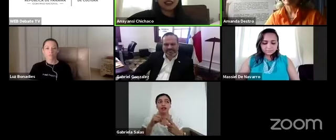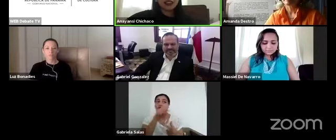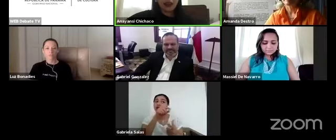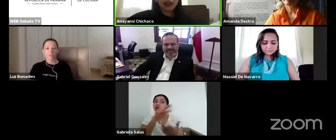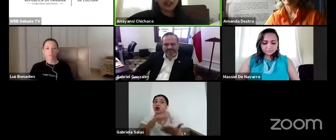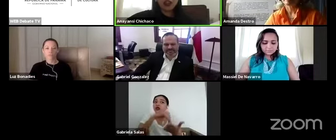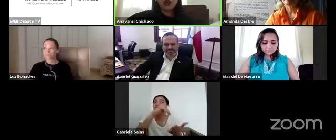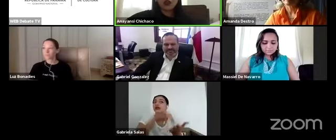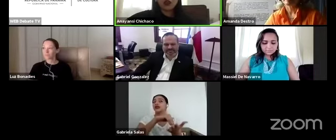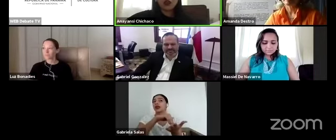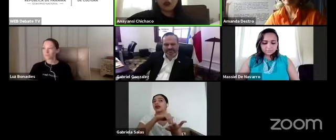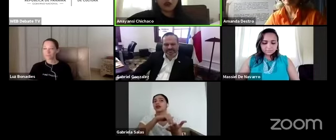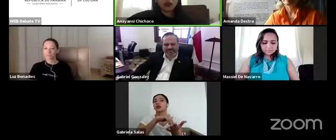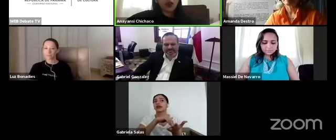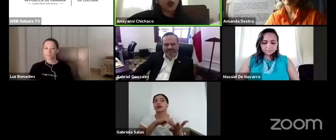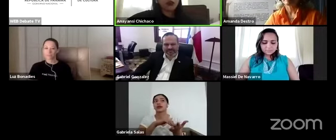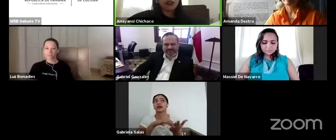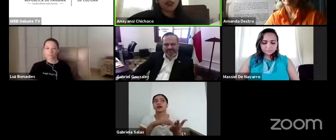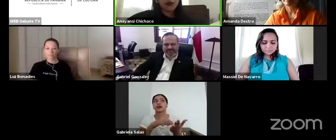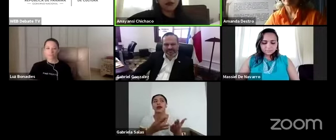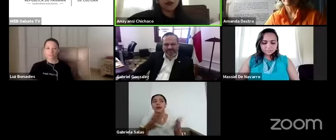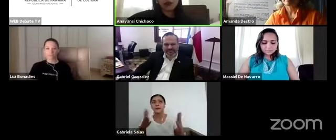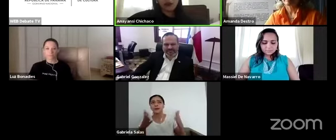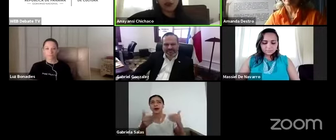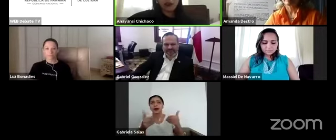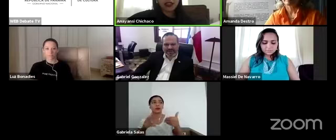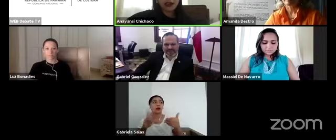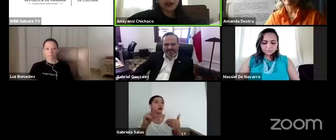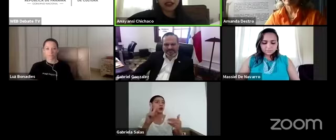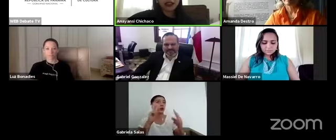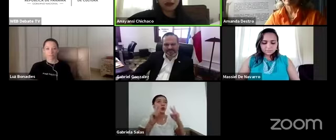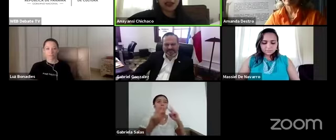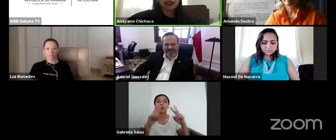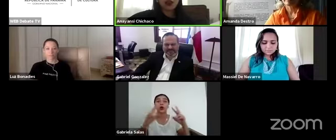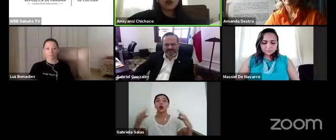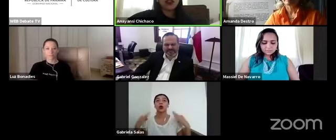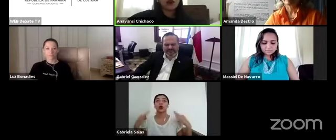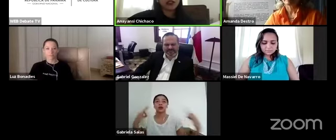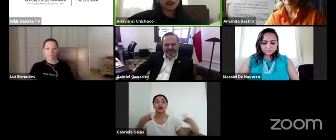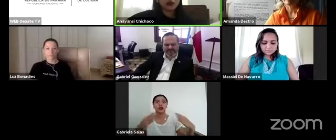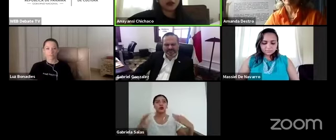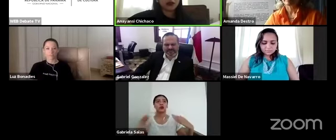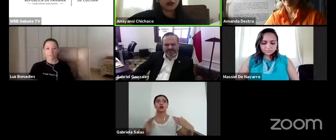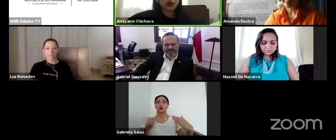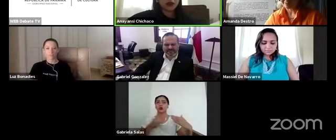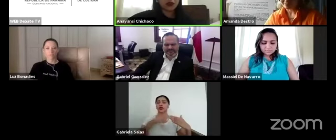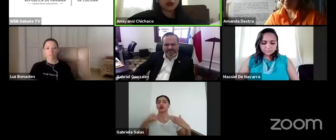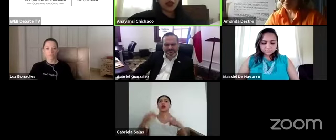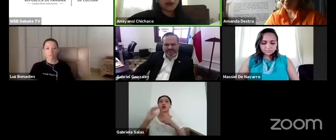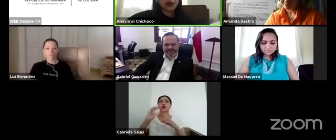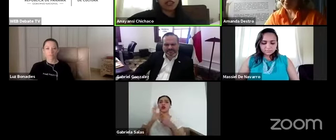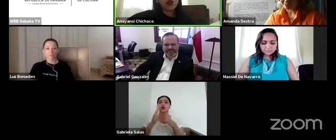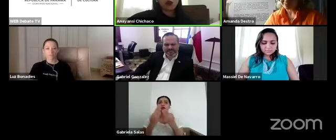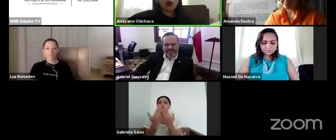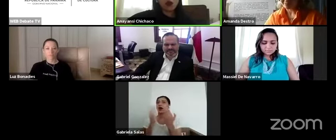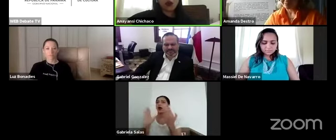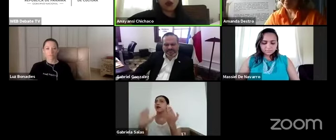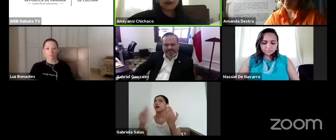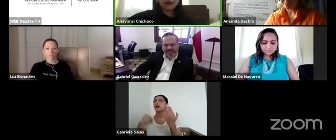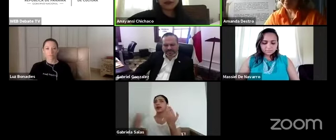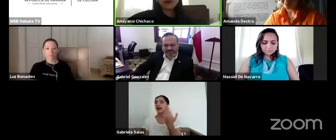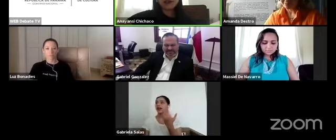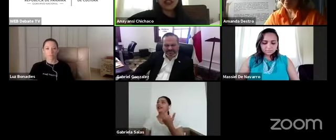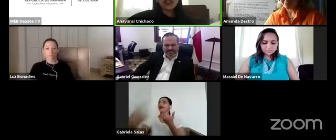existen en Panamá y que no los hemos conocido los invitamos o tenemos las puertas abiertas para que se unan a participar con nosotros para que los